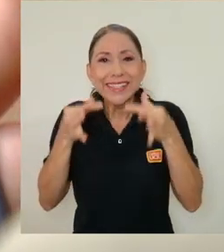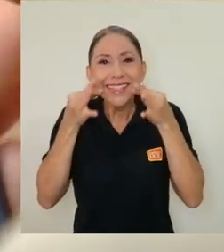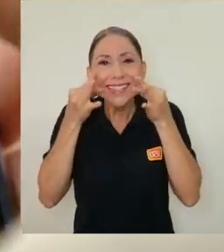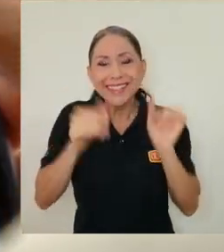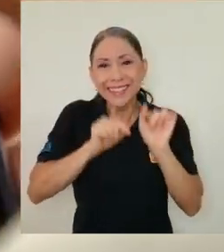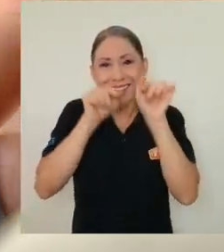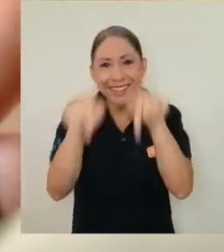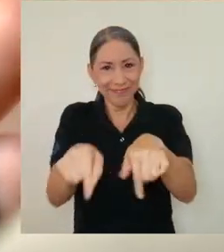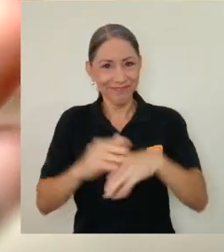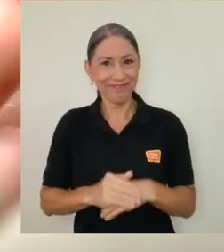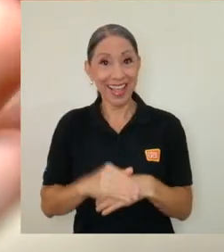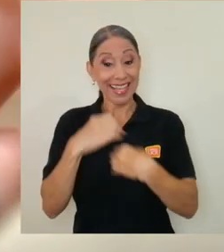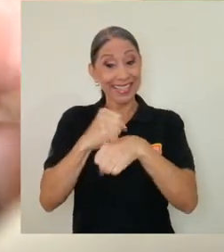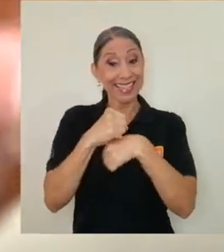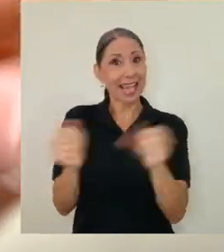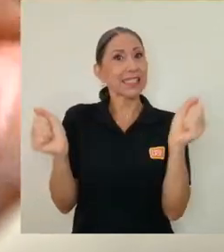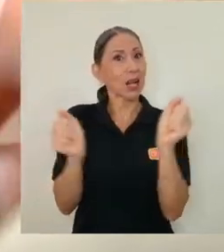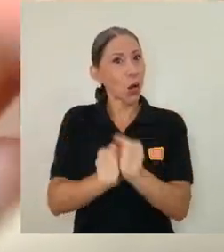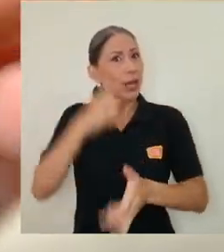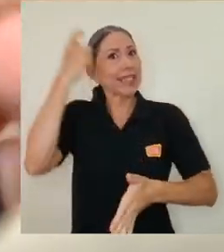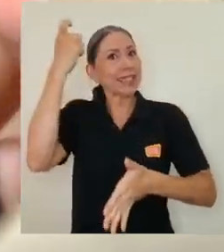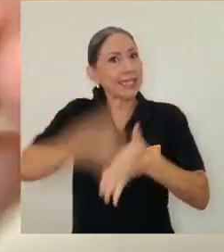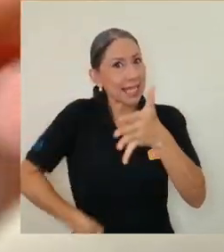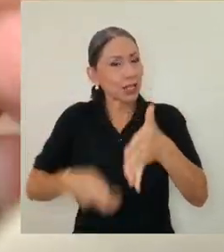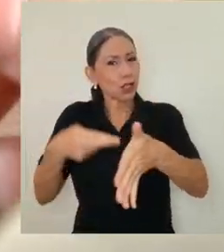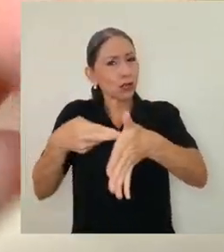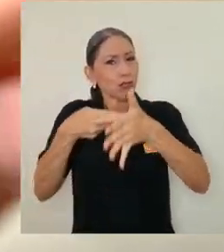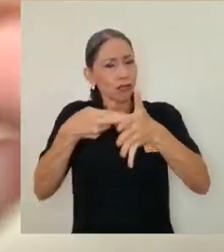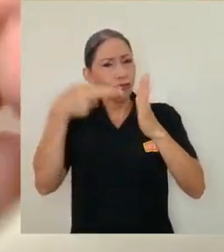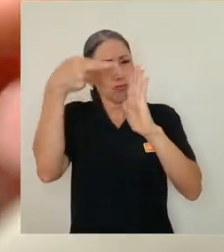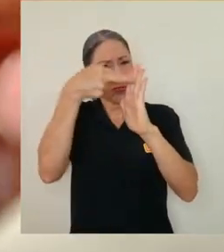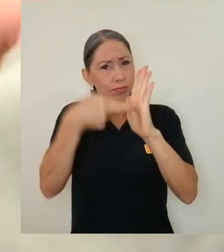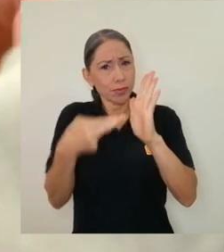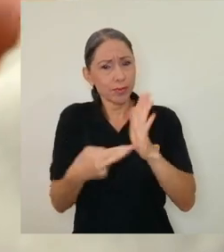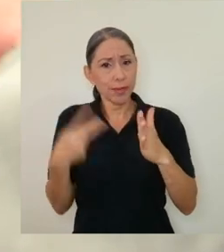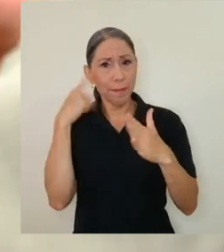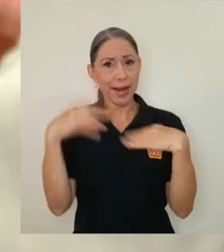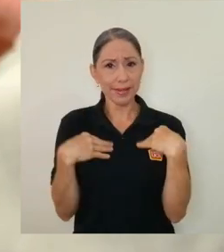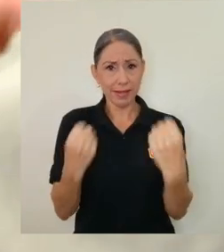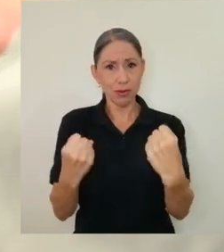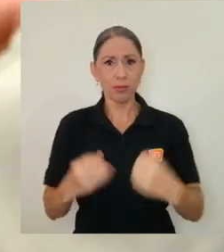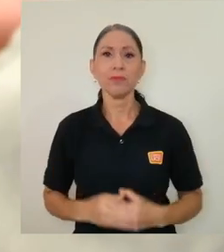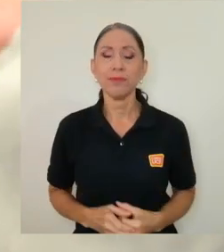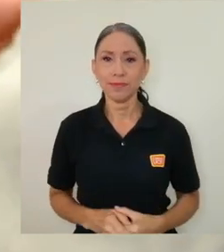presencialidad, el cual se efectúa bajo estrictos lineamientos sanitarios.